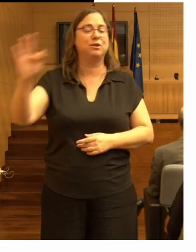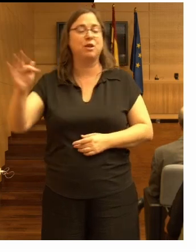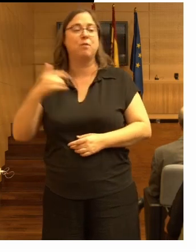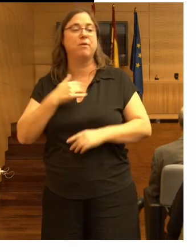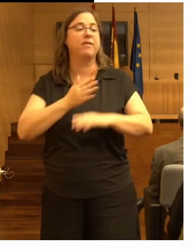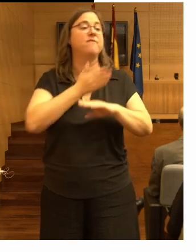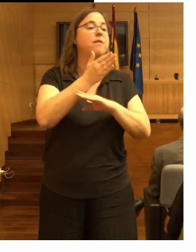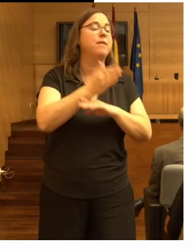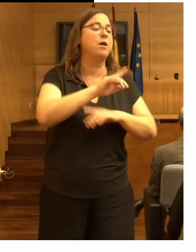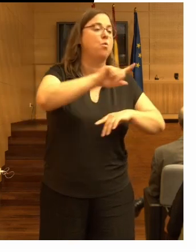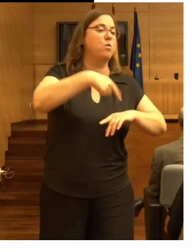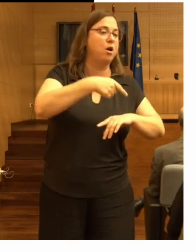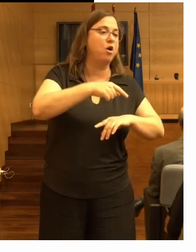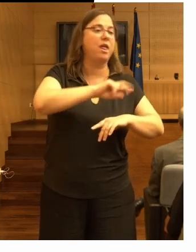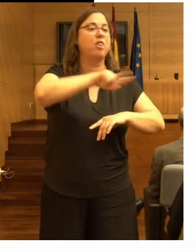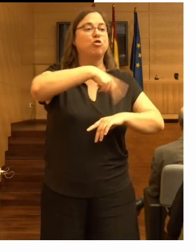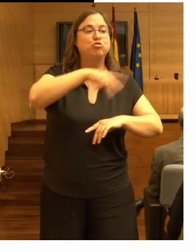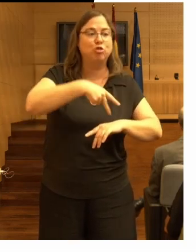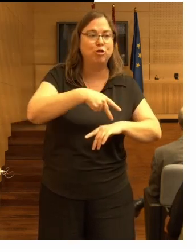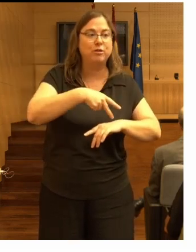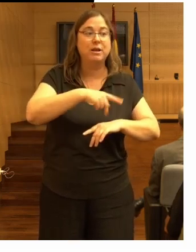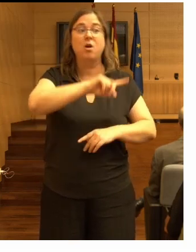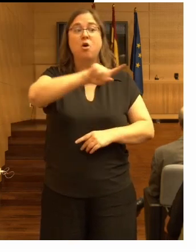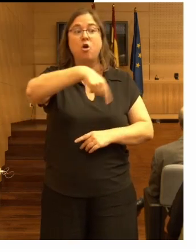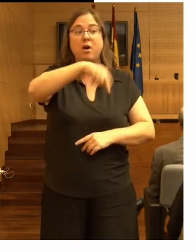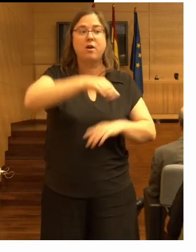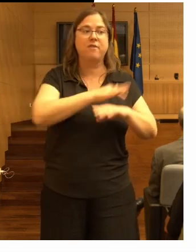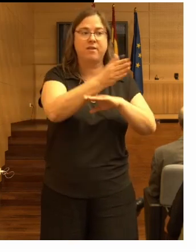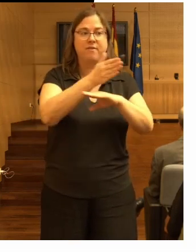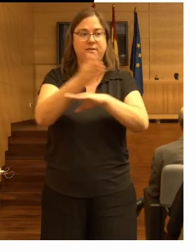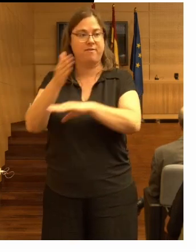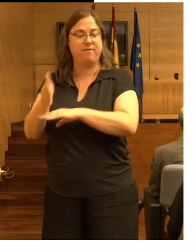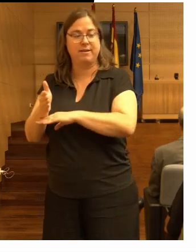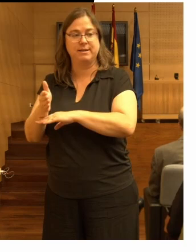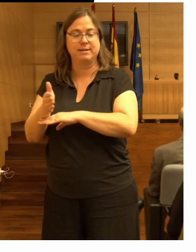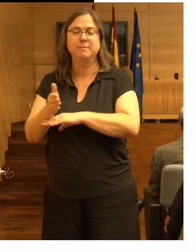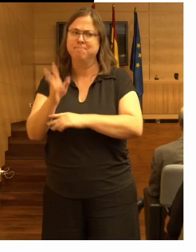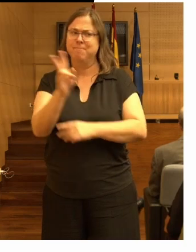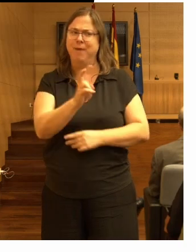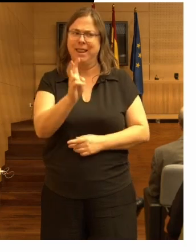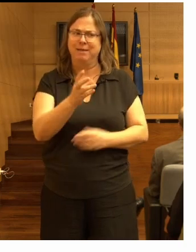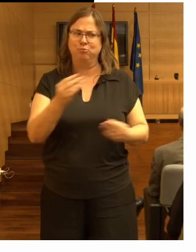cada dos horas cada hora suele servir mucho